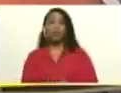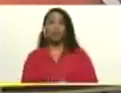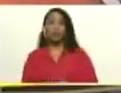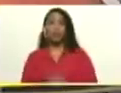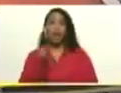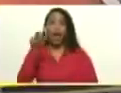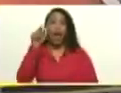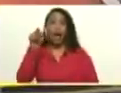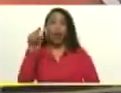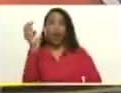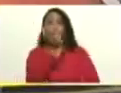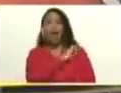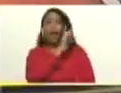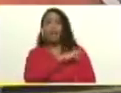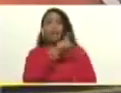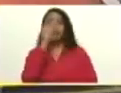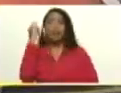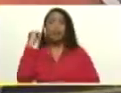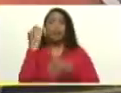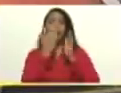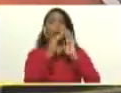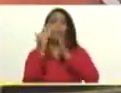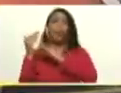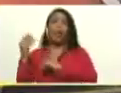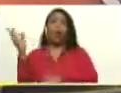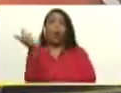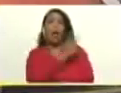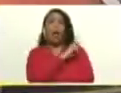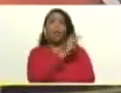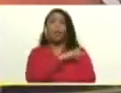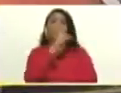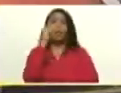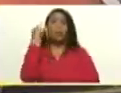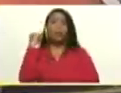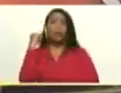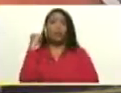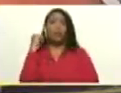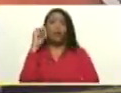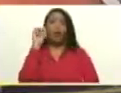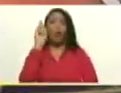ahí con los jefes y jefas de comunidad, ahí con los jefes y jefas de Uecher,